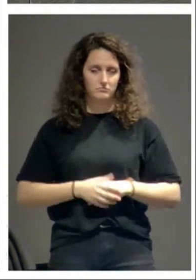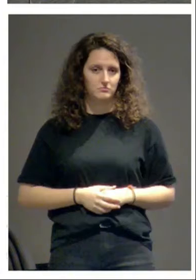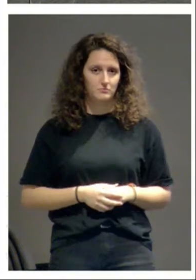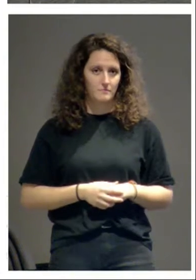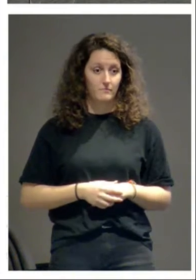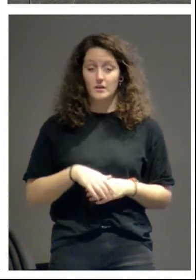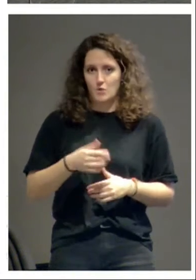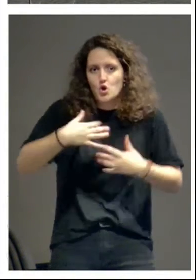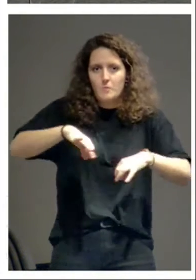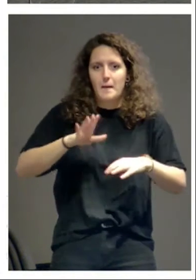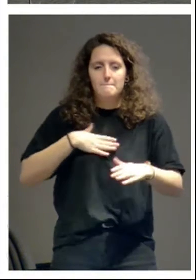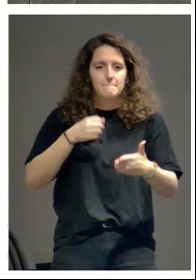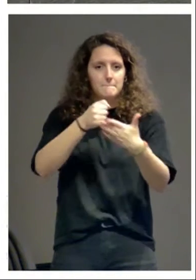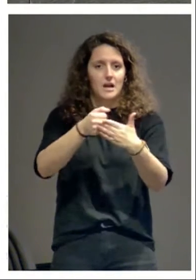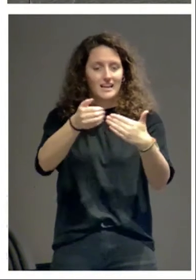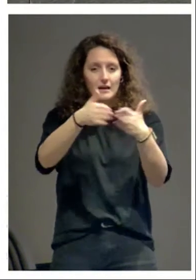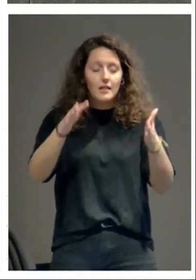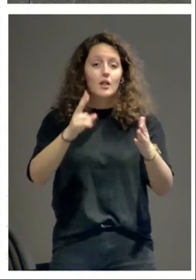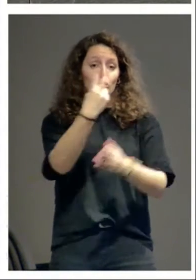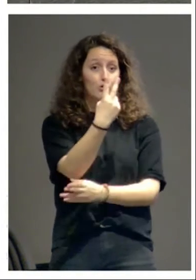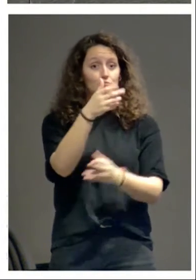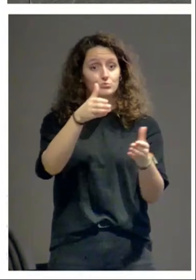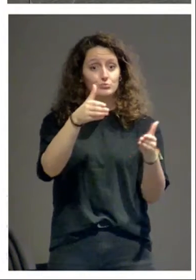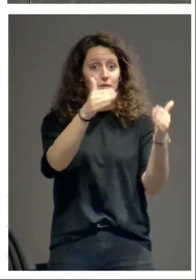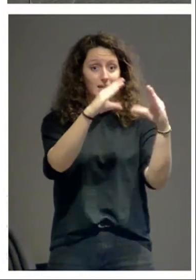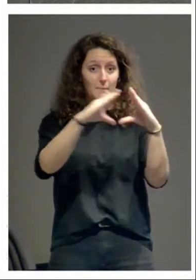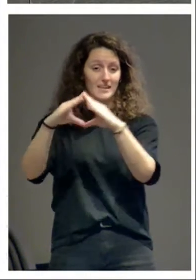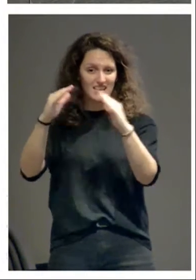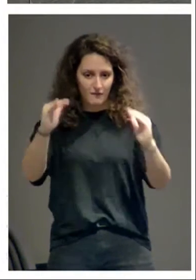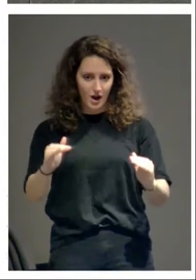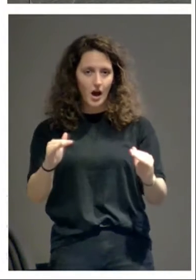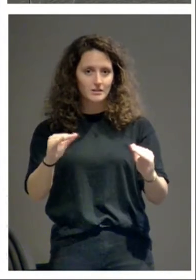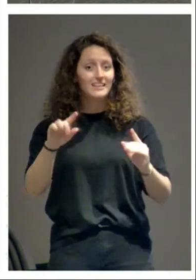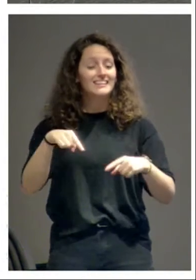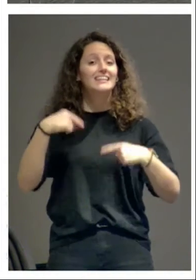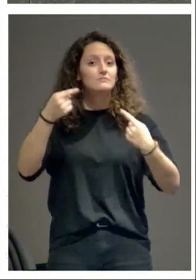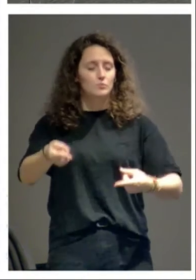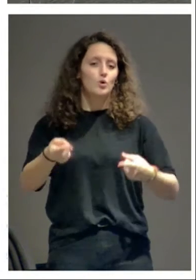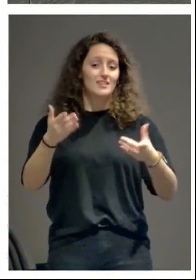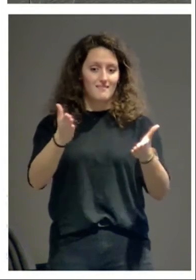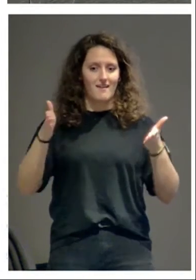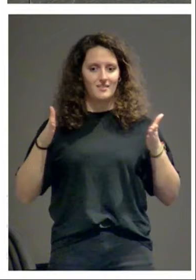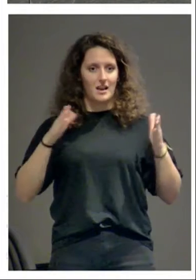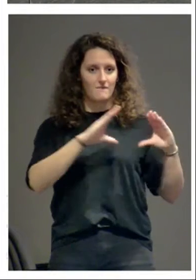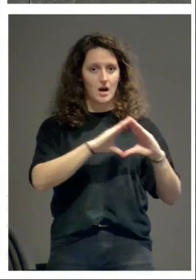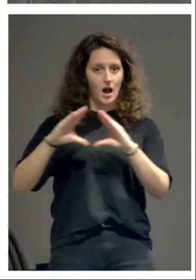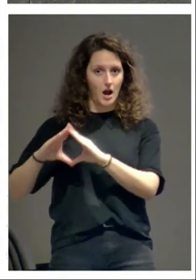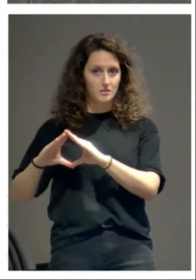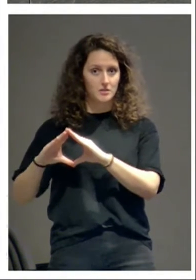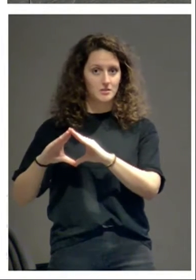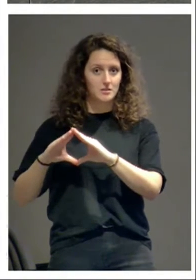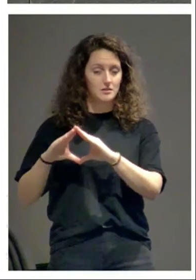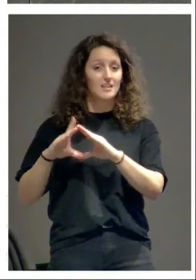se empieza por la cabecera, se construyen primero las dos capillas laterales bajas, luego las otras dos capillas laterales bajas del otro lado,